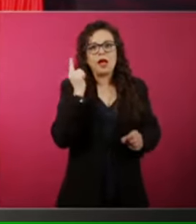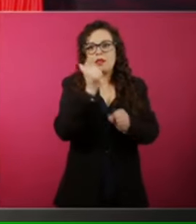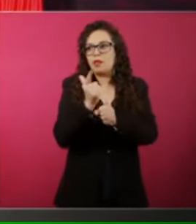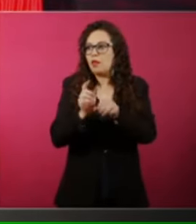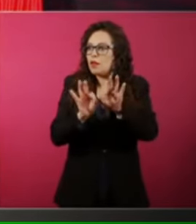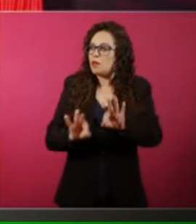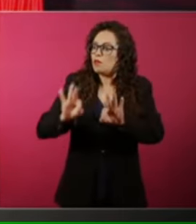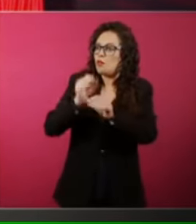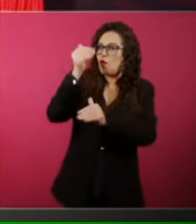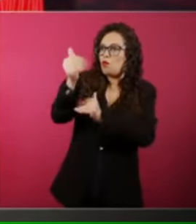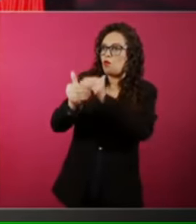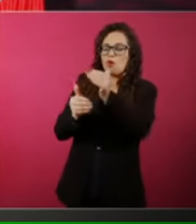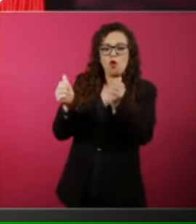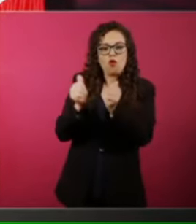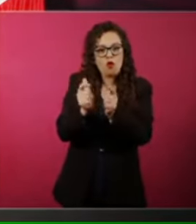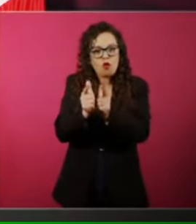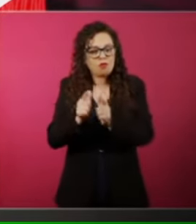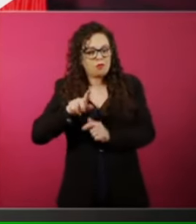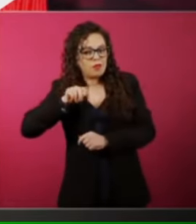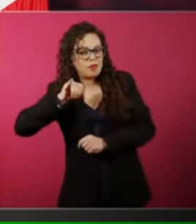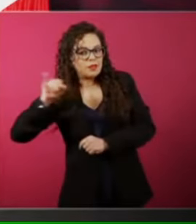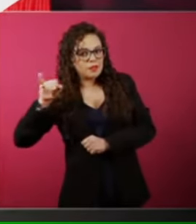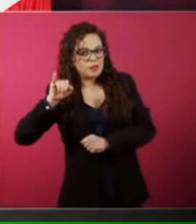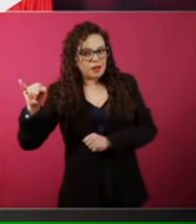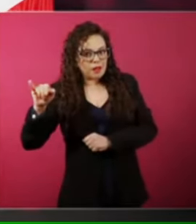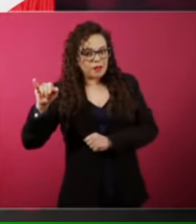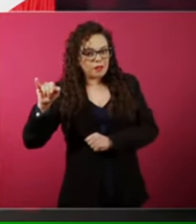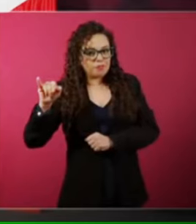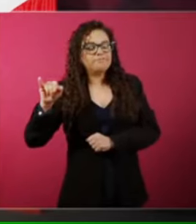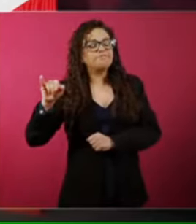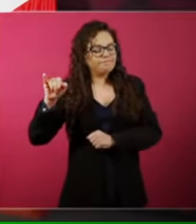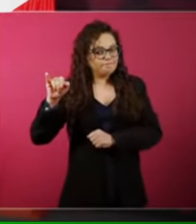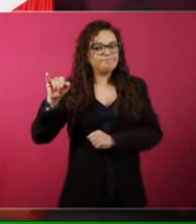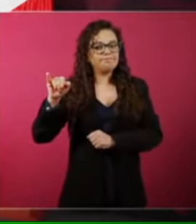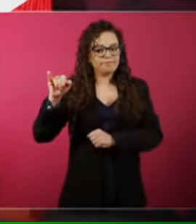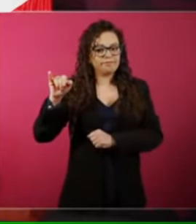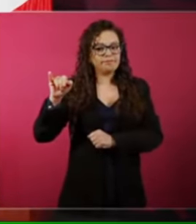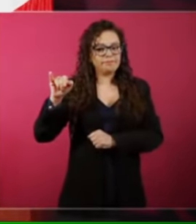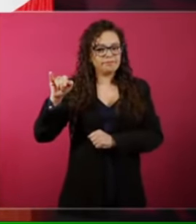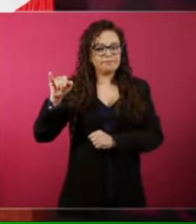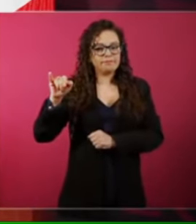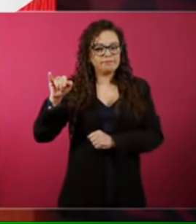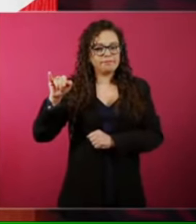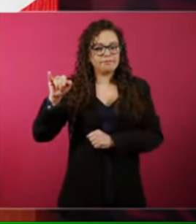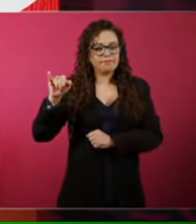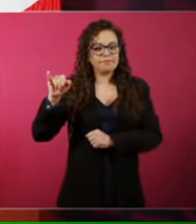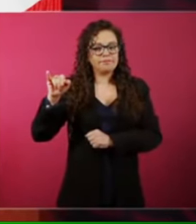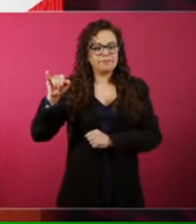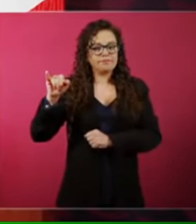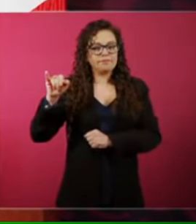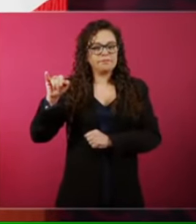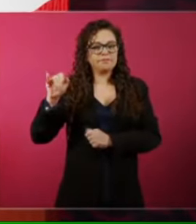frente a una ola tampoco tan